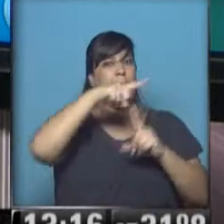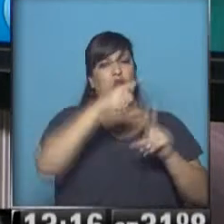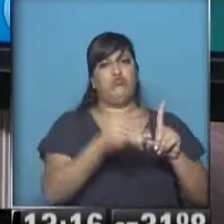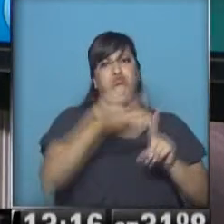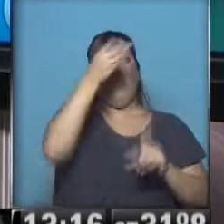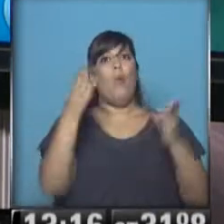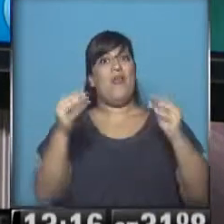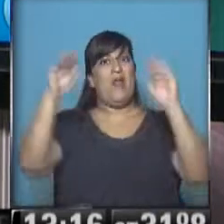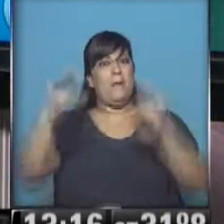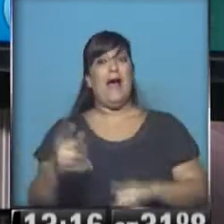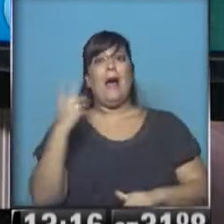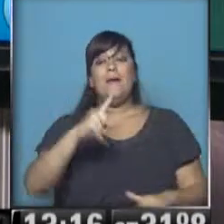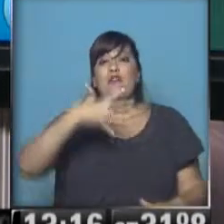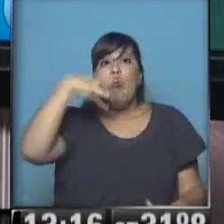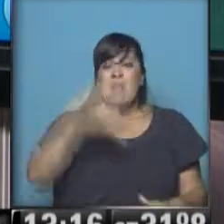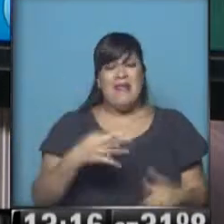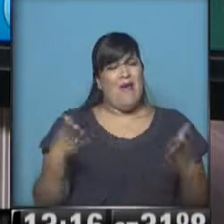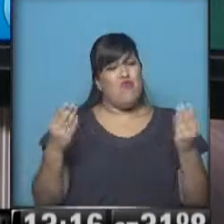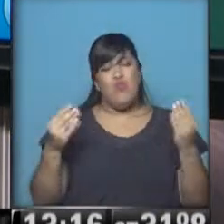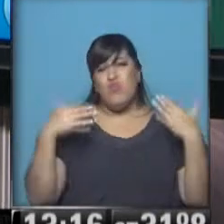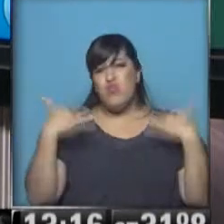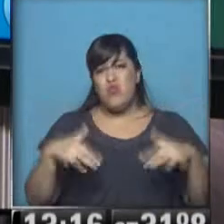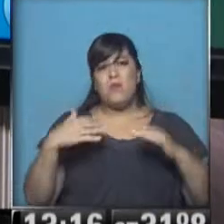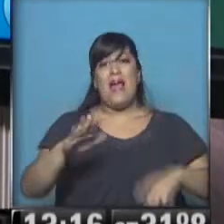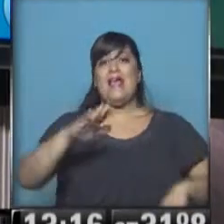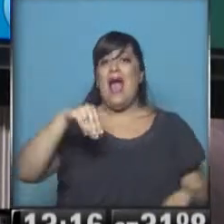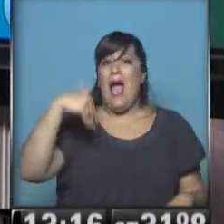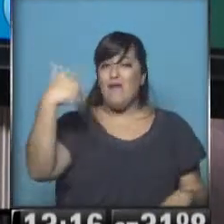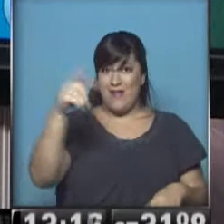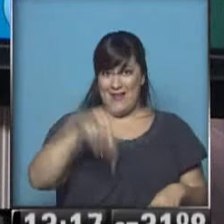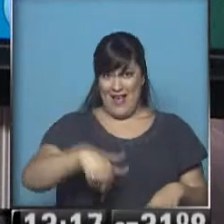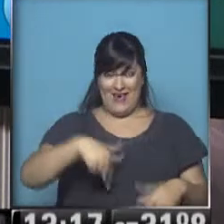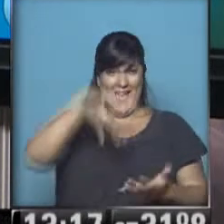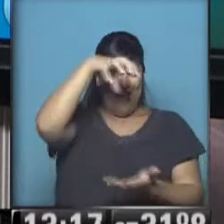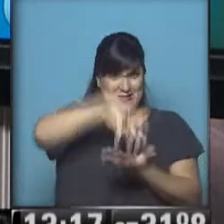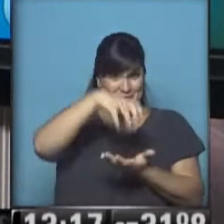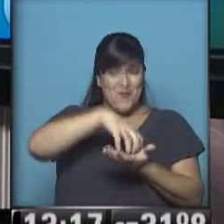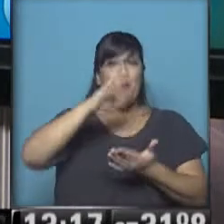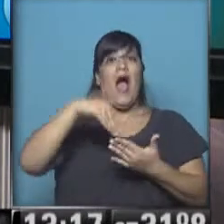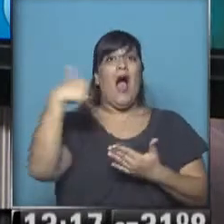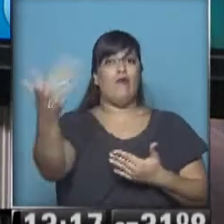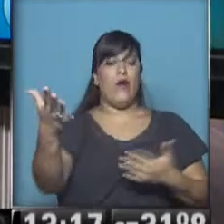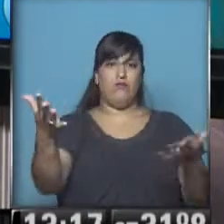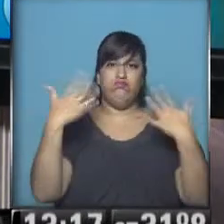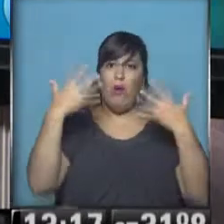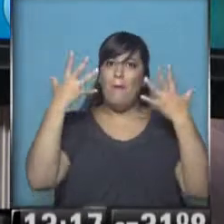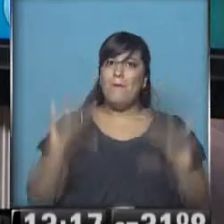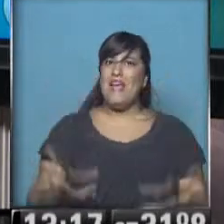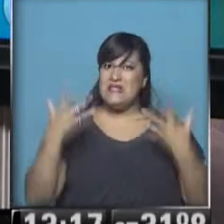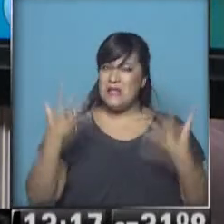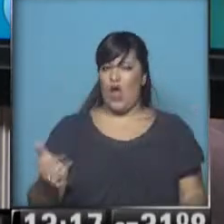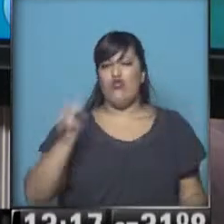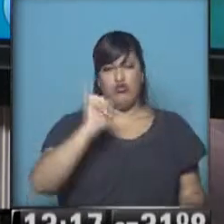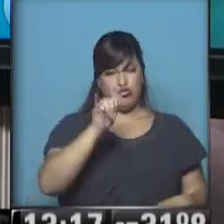alta, pero en realidad tenemos mucho vapor de agua ya afuera de aquí de este estudio, que está pesado el tiempo. Sí,